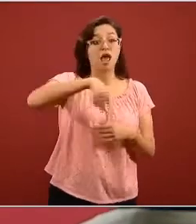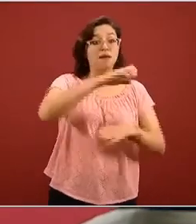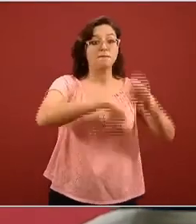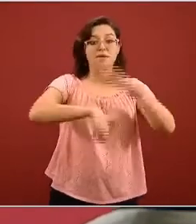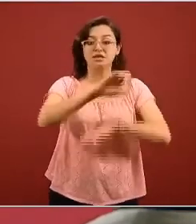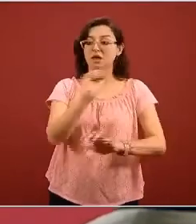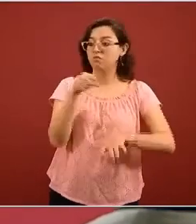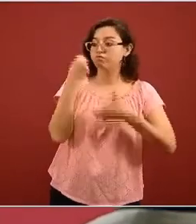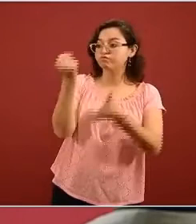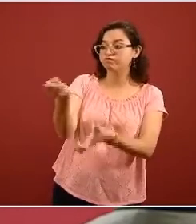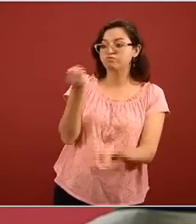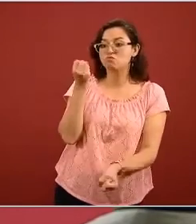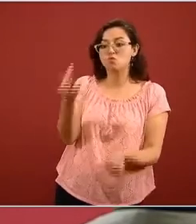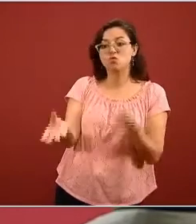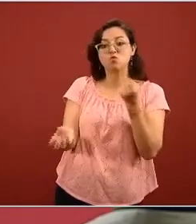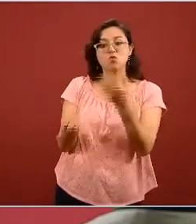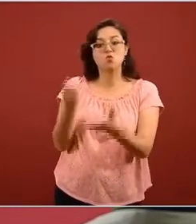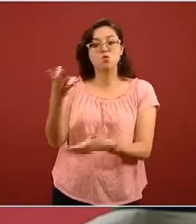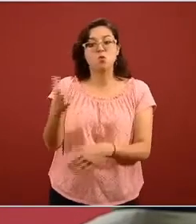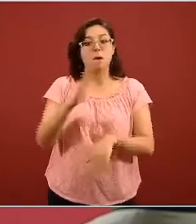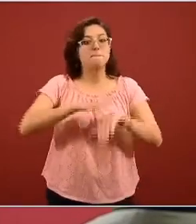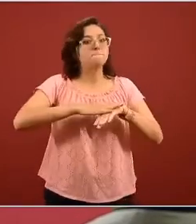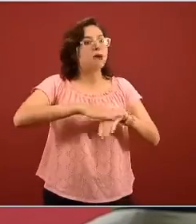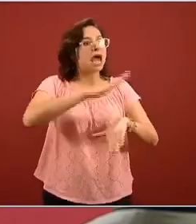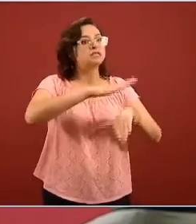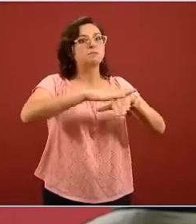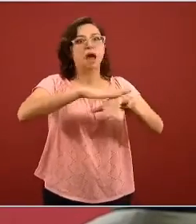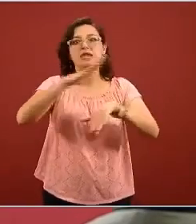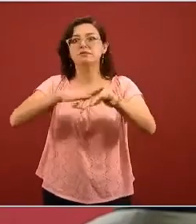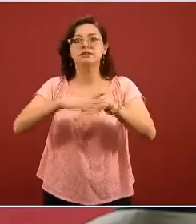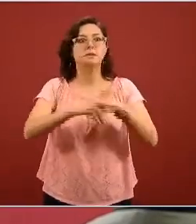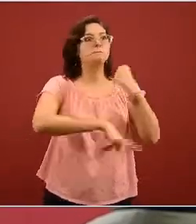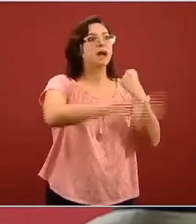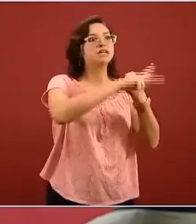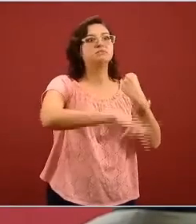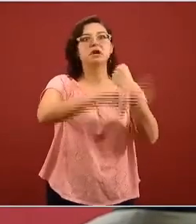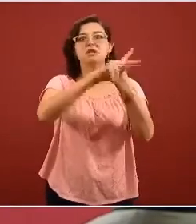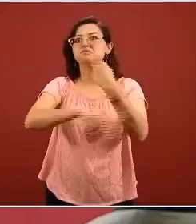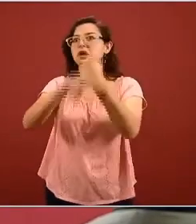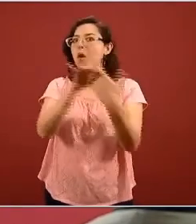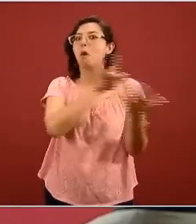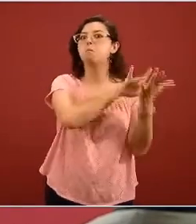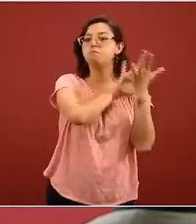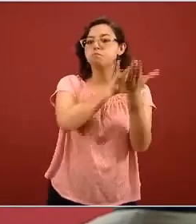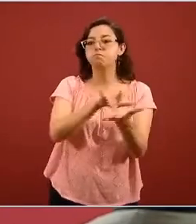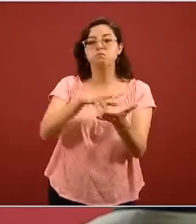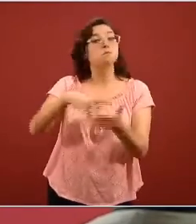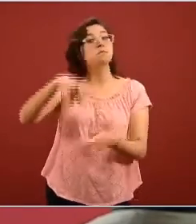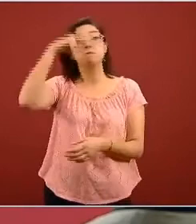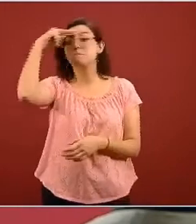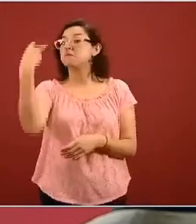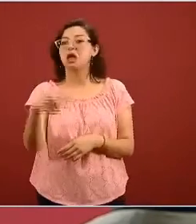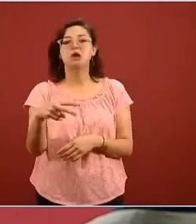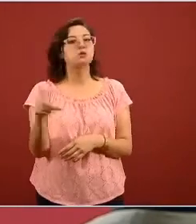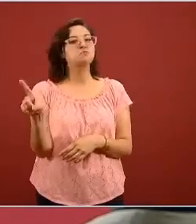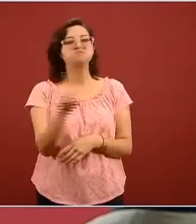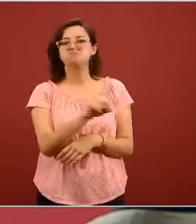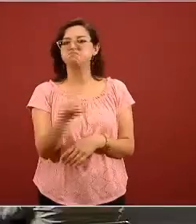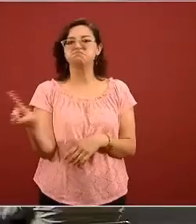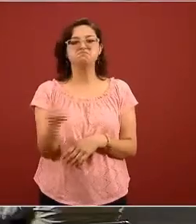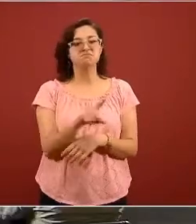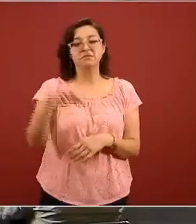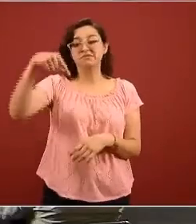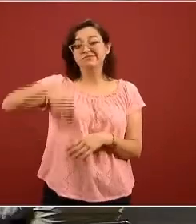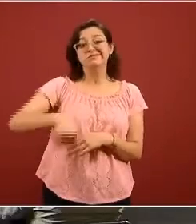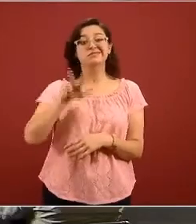es la más alta en todos los países menos en México en México menos del 18